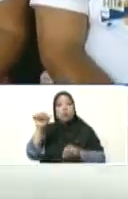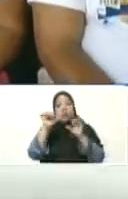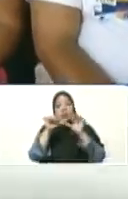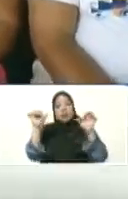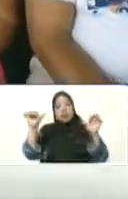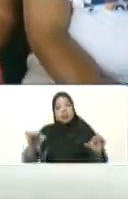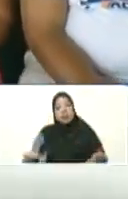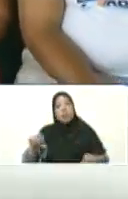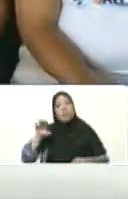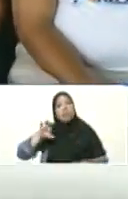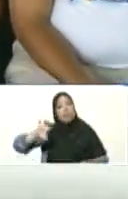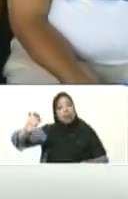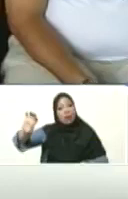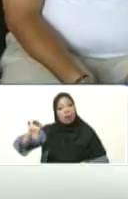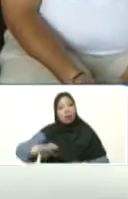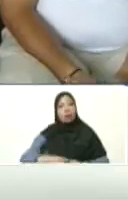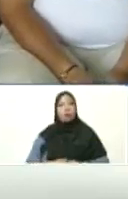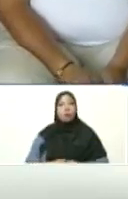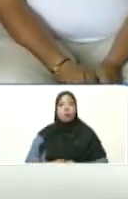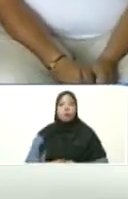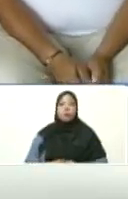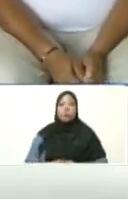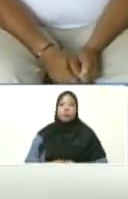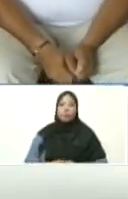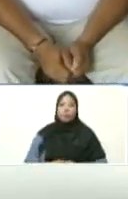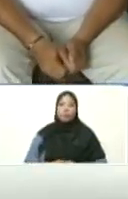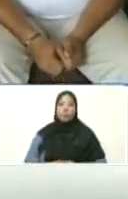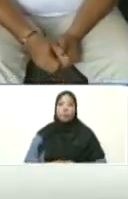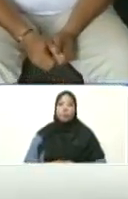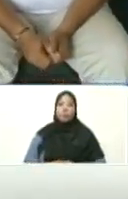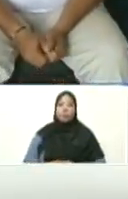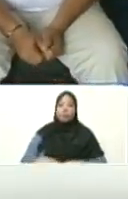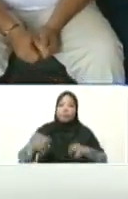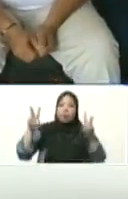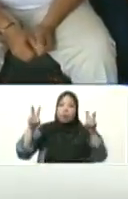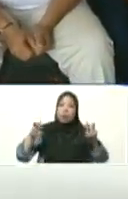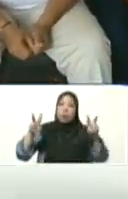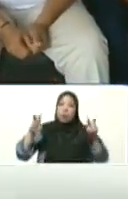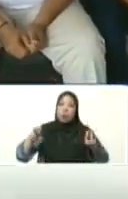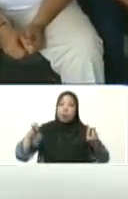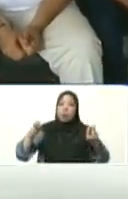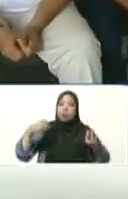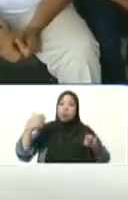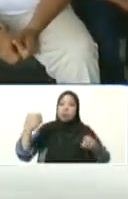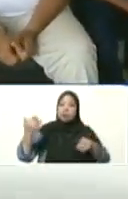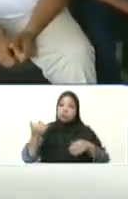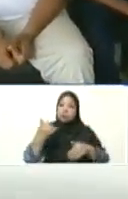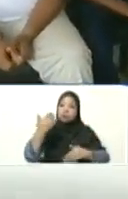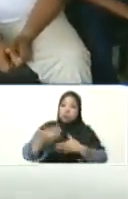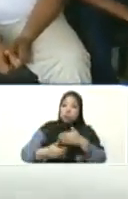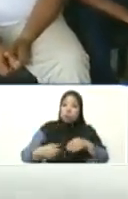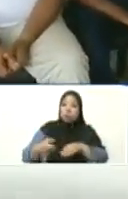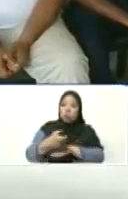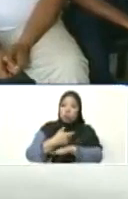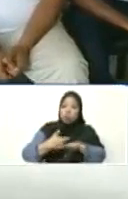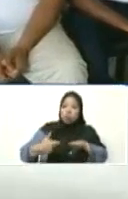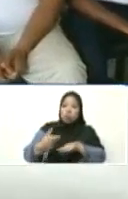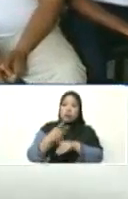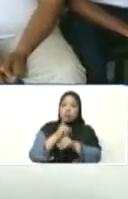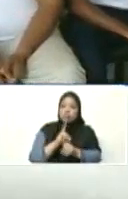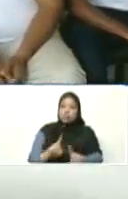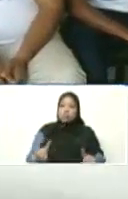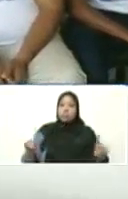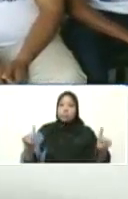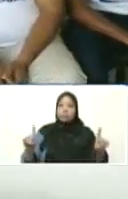patria para ir ensayando nuevas formas de gobierno directo, de gobierno y democracia